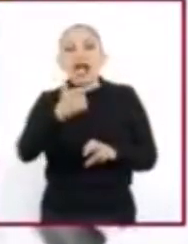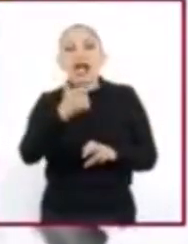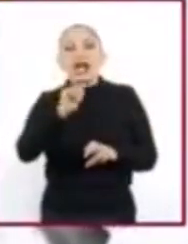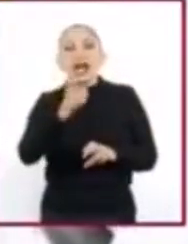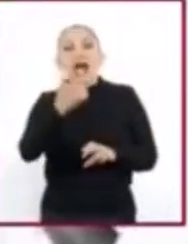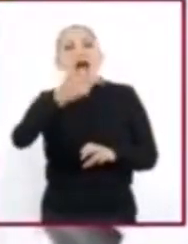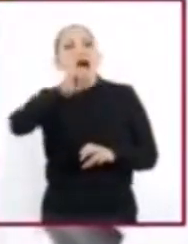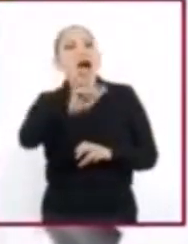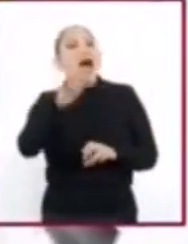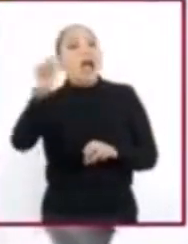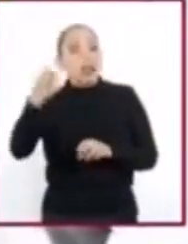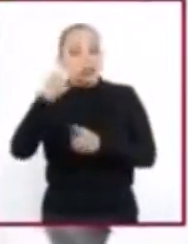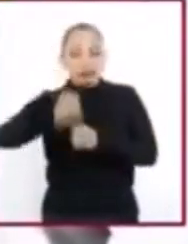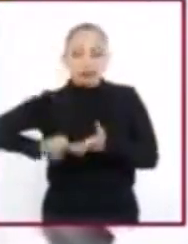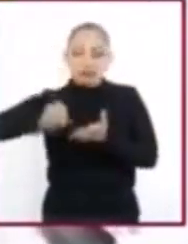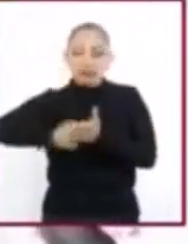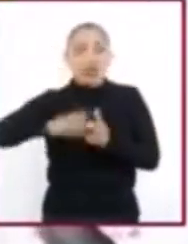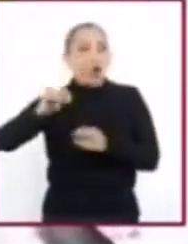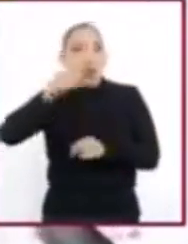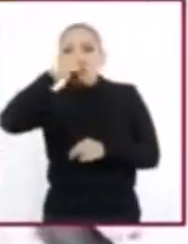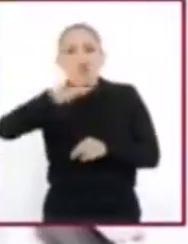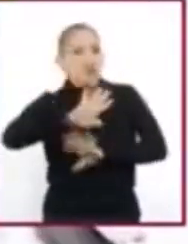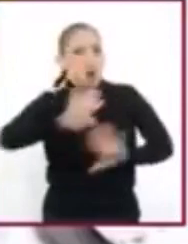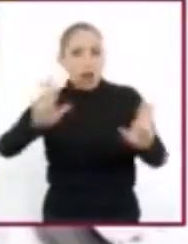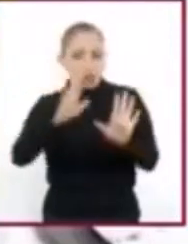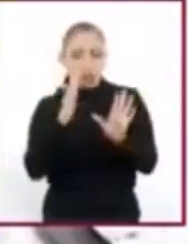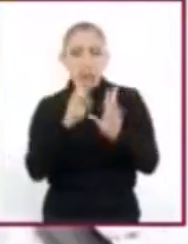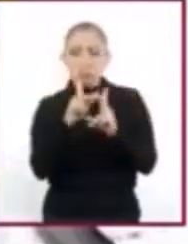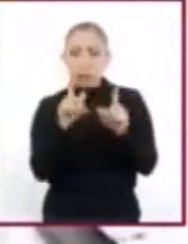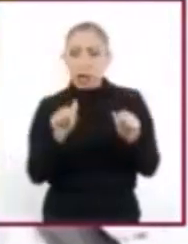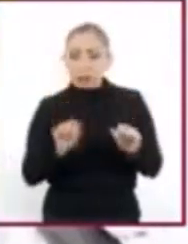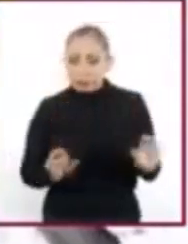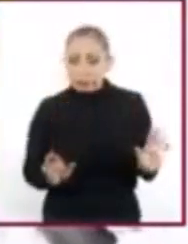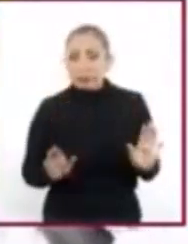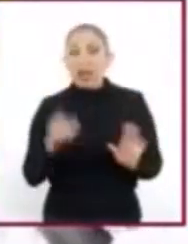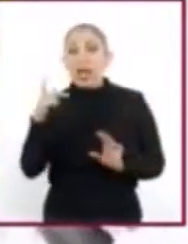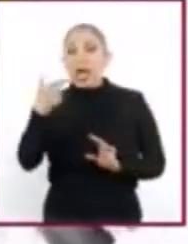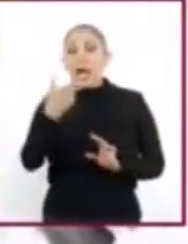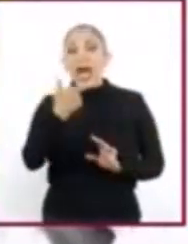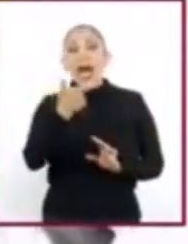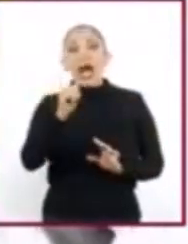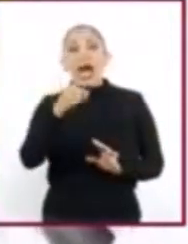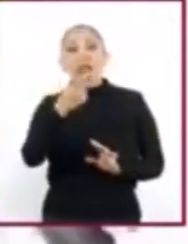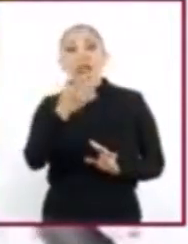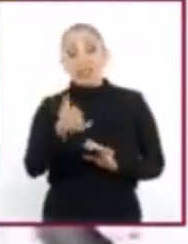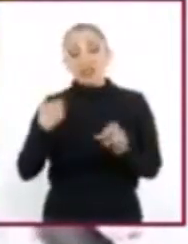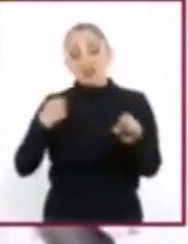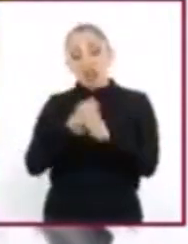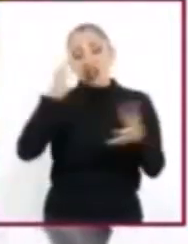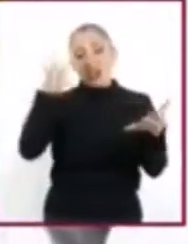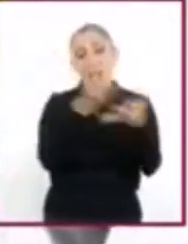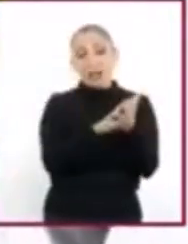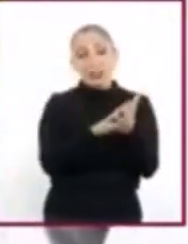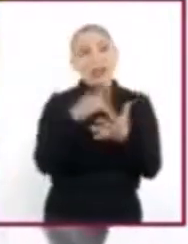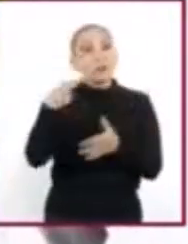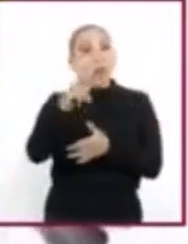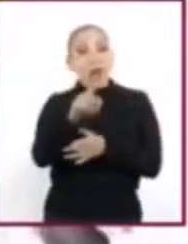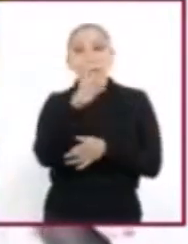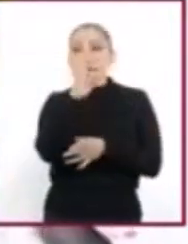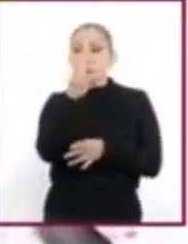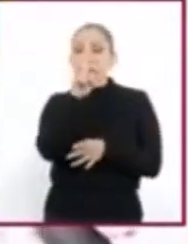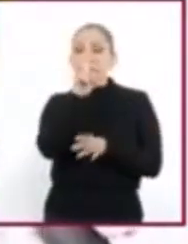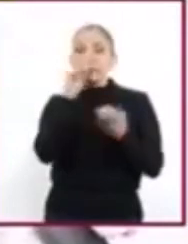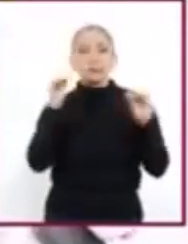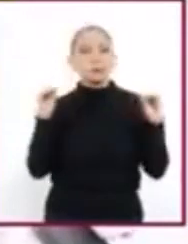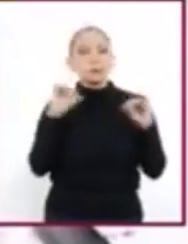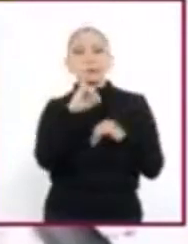basado en la protesta sin violencia. No obstante lo anterior, Gandhi fue encarcelado y agredido, pero jamás respondió de